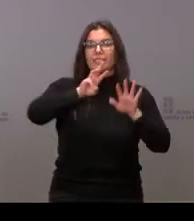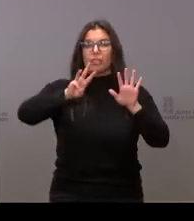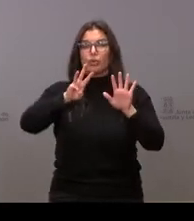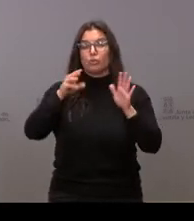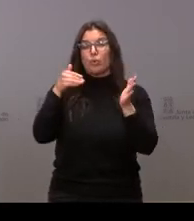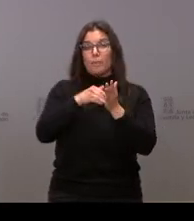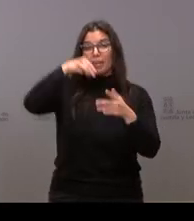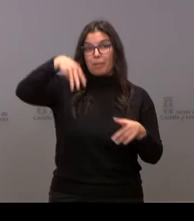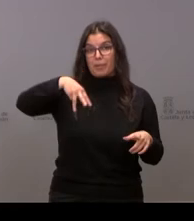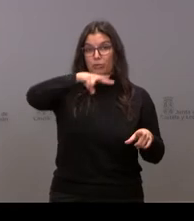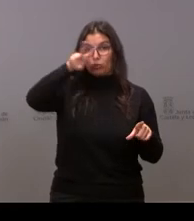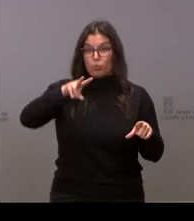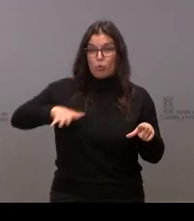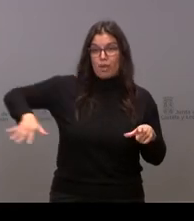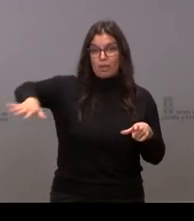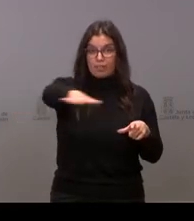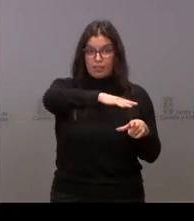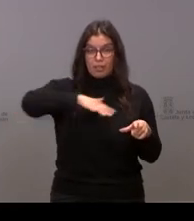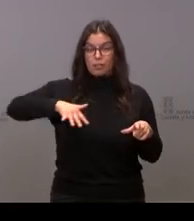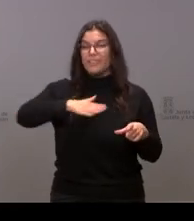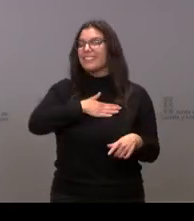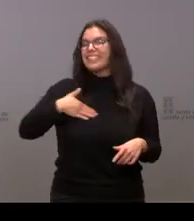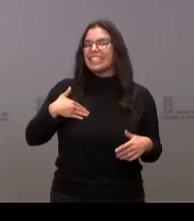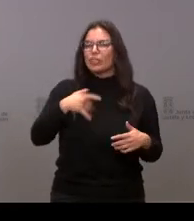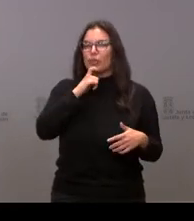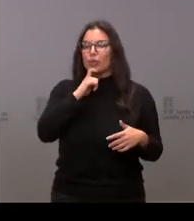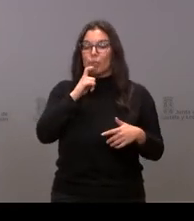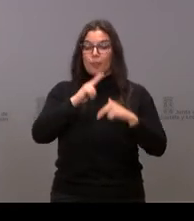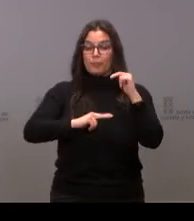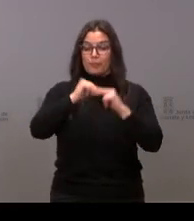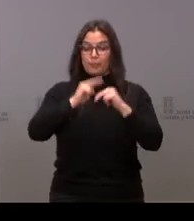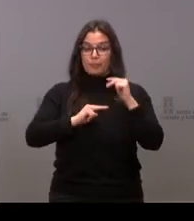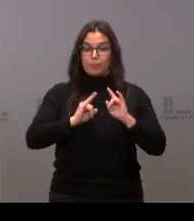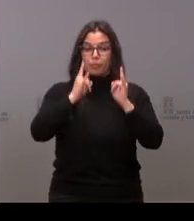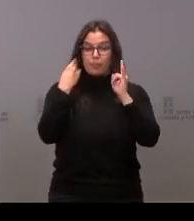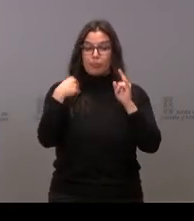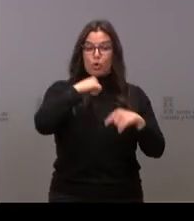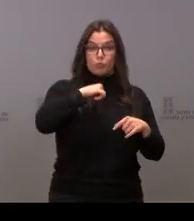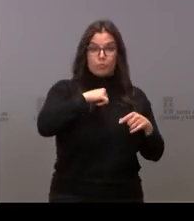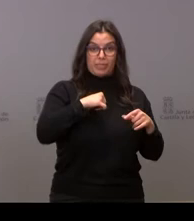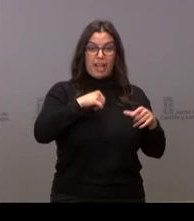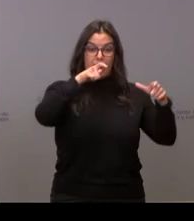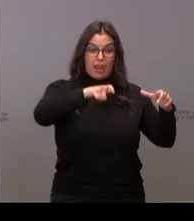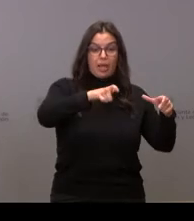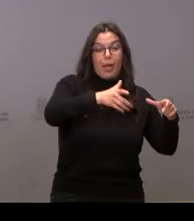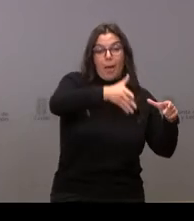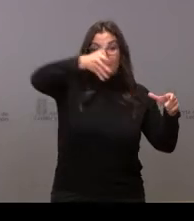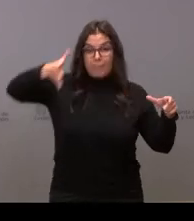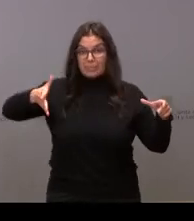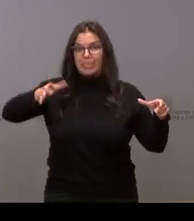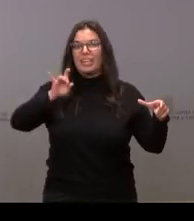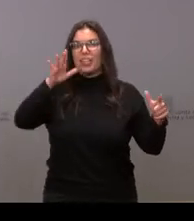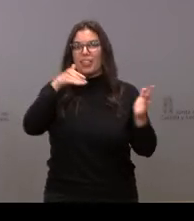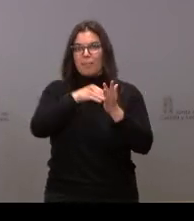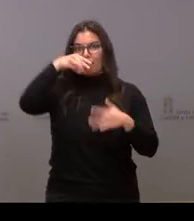metros cuadrados. La idea es que se construyan como ampliación hospitalaria unos 15.000 metros cuadrados.